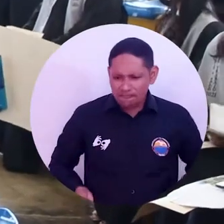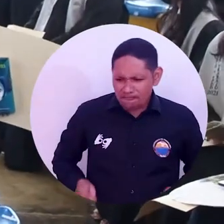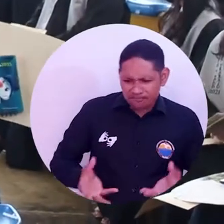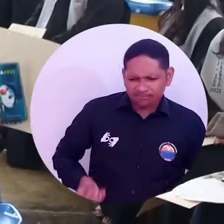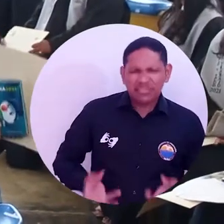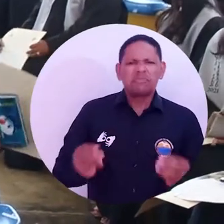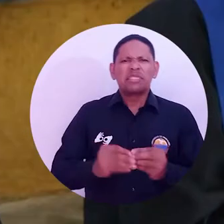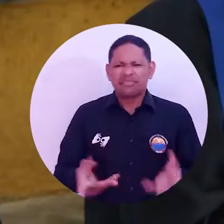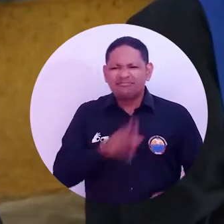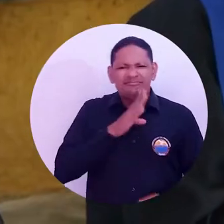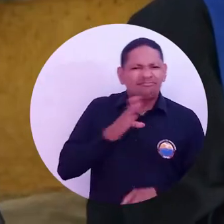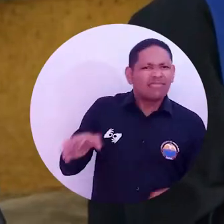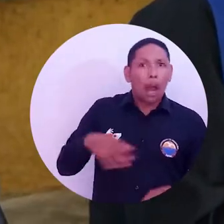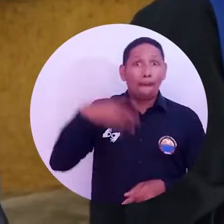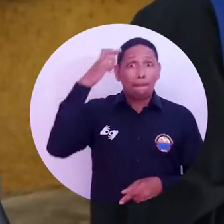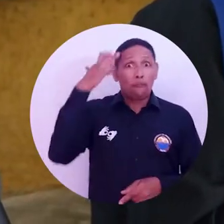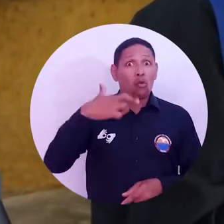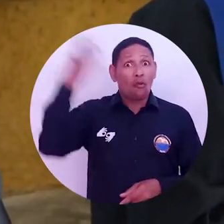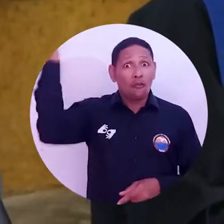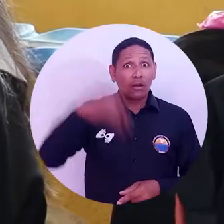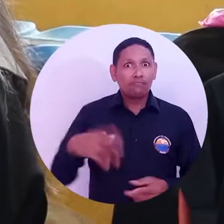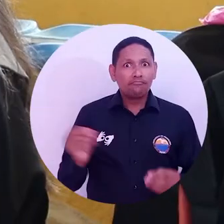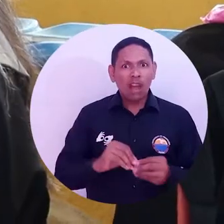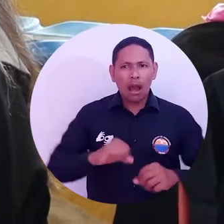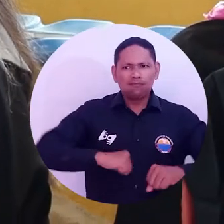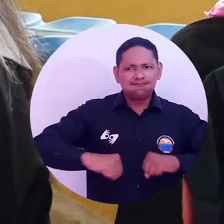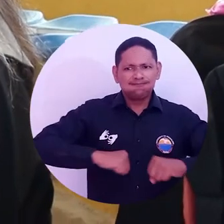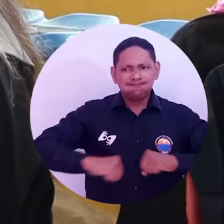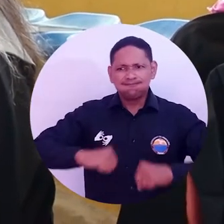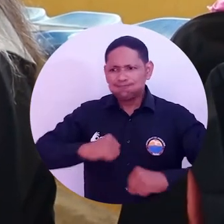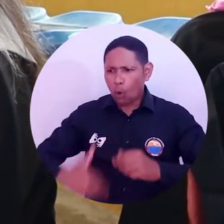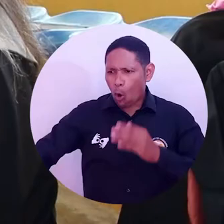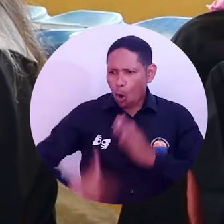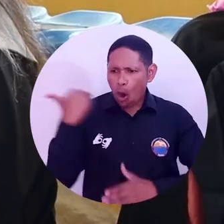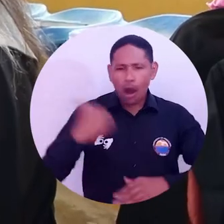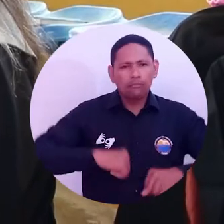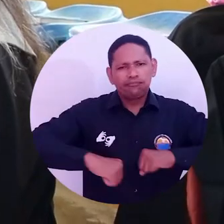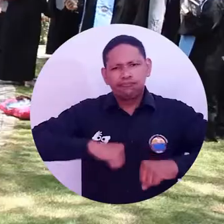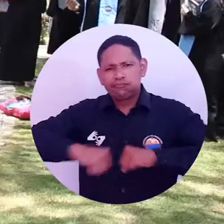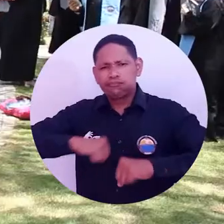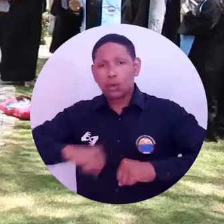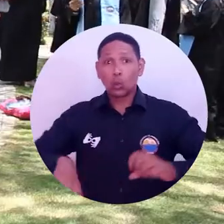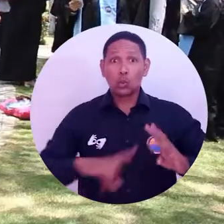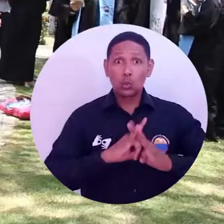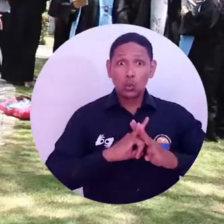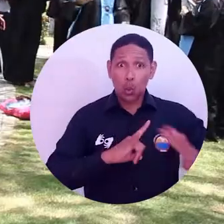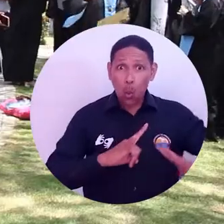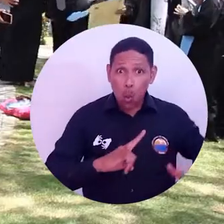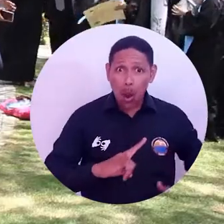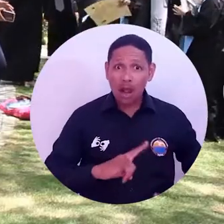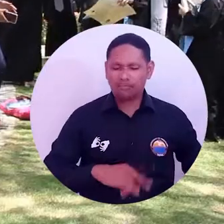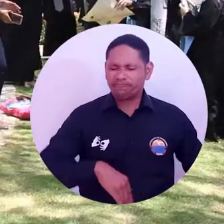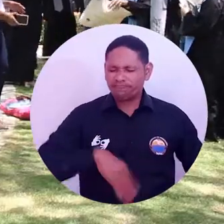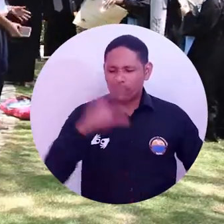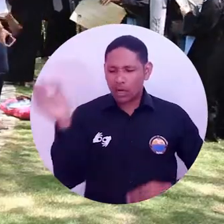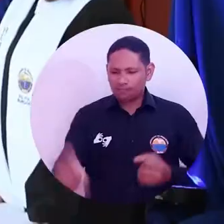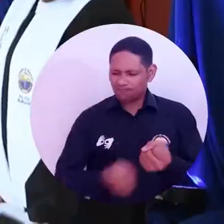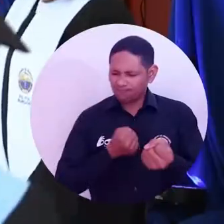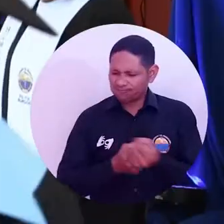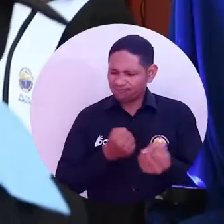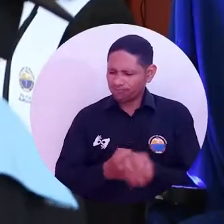profesionales comprometidos con la reactivación de las actividades en la cual la Universidad del Magdalena se encuentra completamente